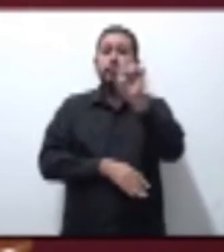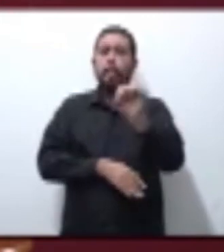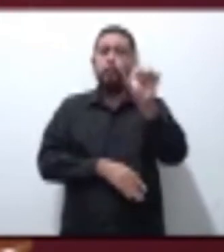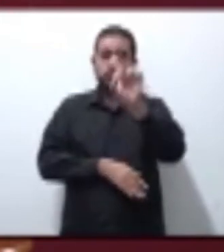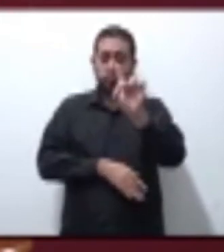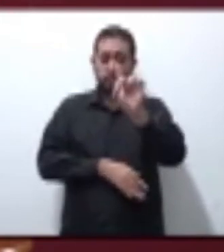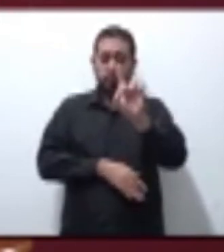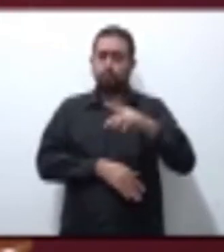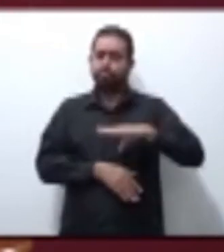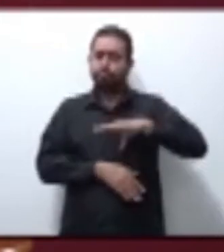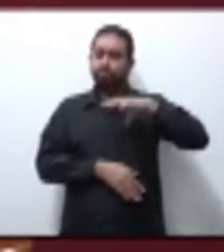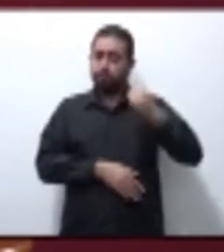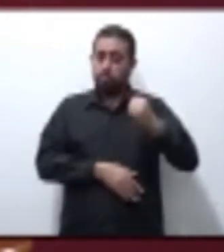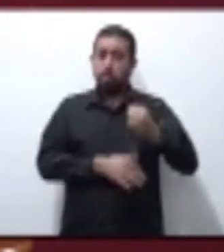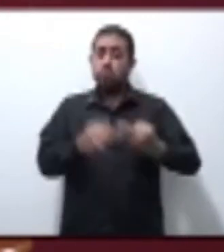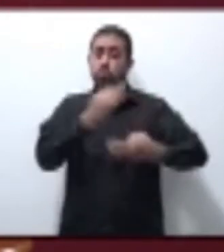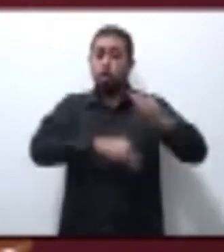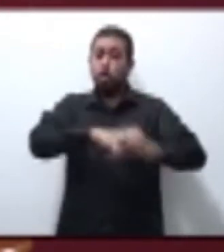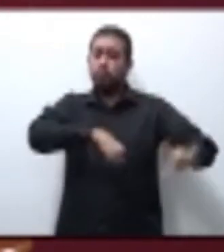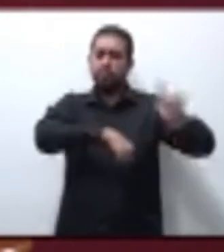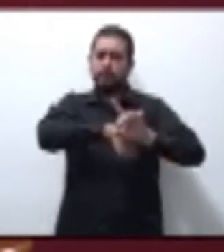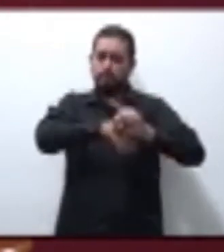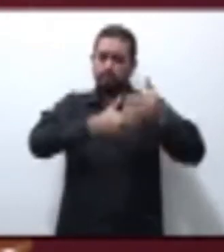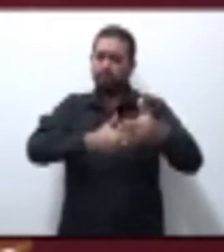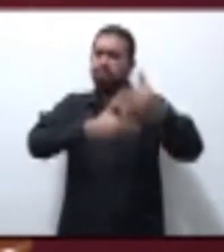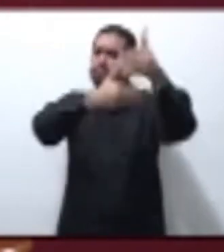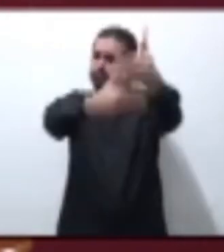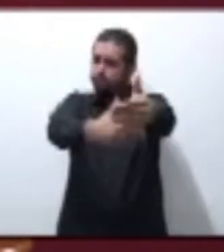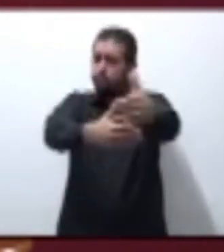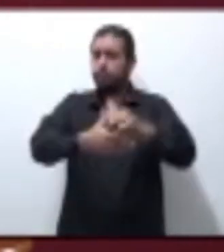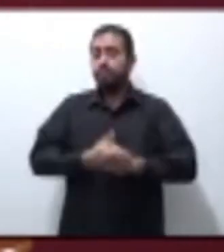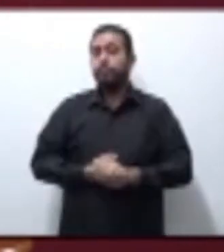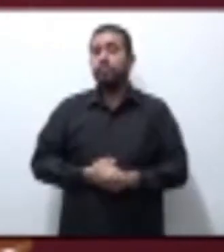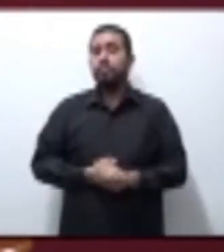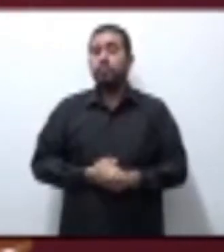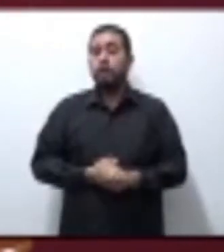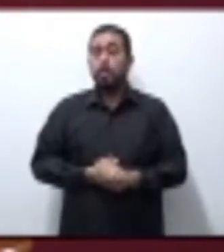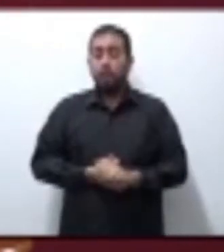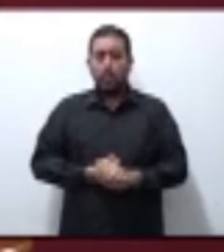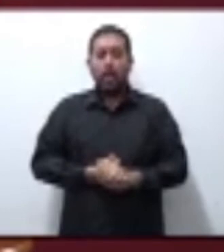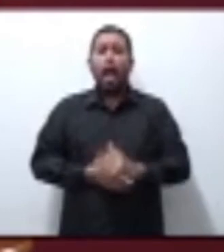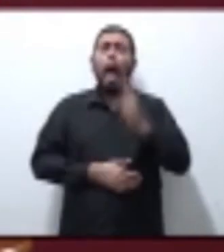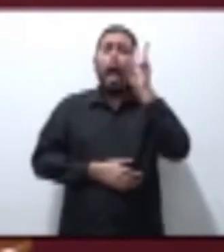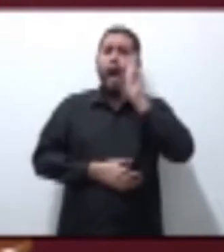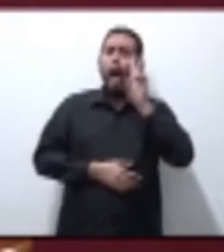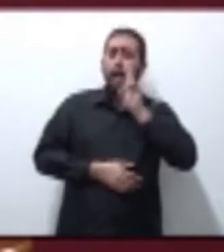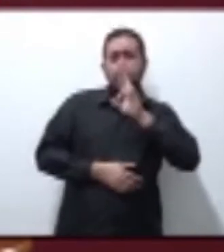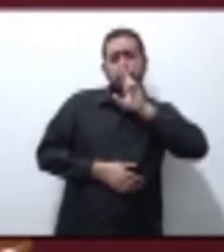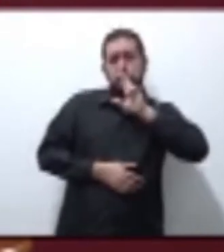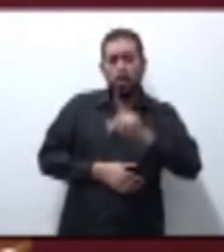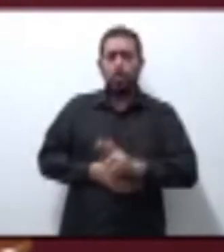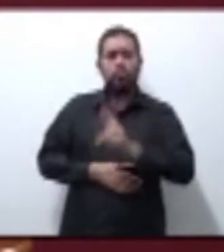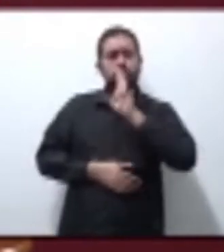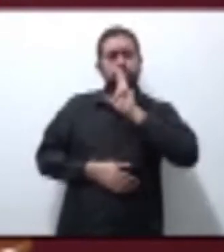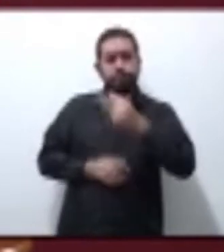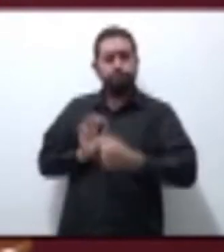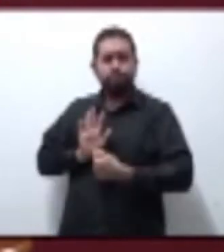y todos los días que nos quedan para obtener mejores resultados.